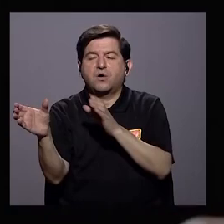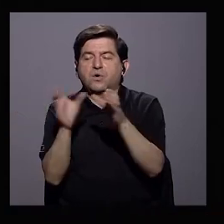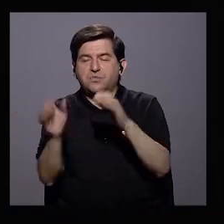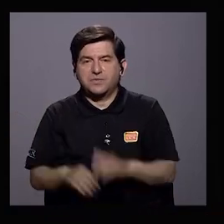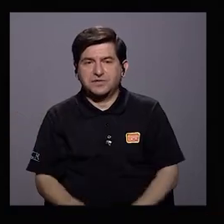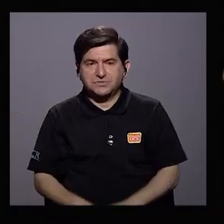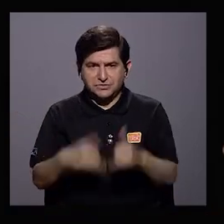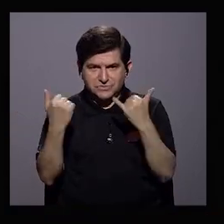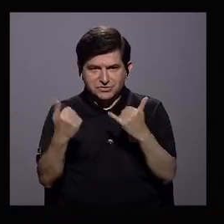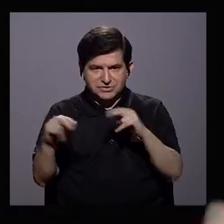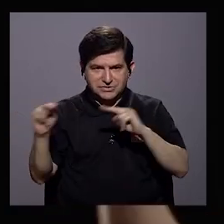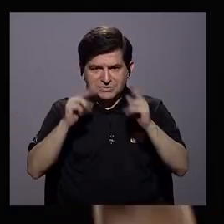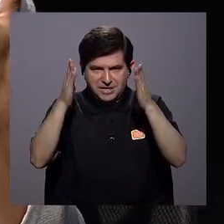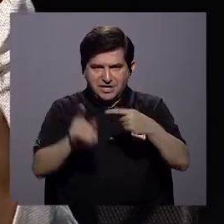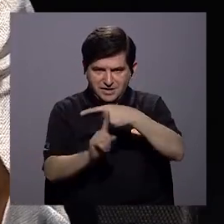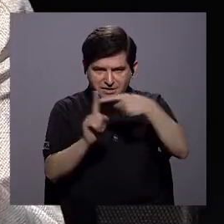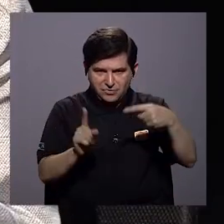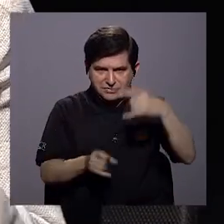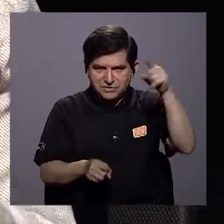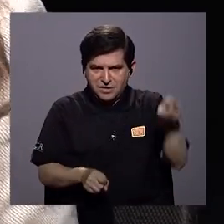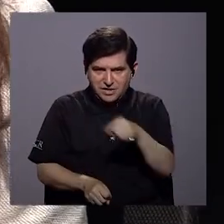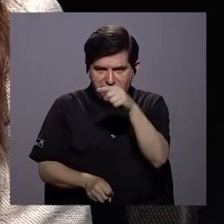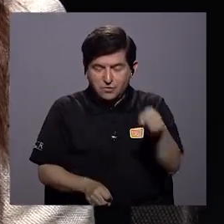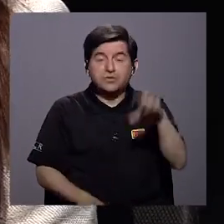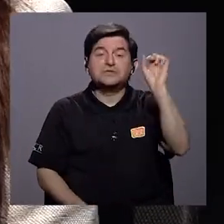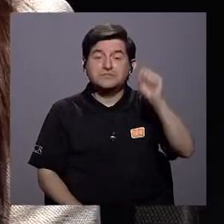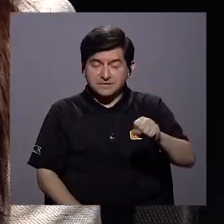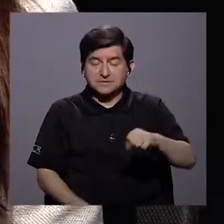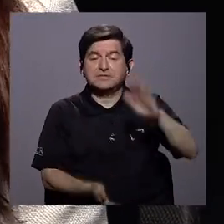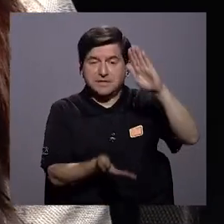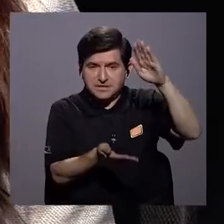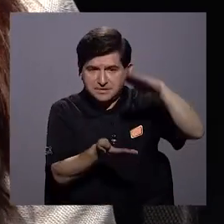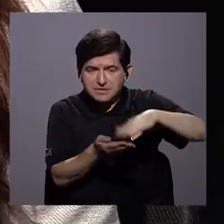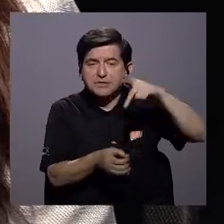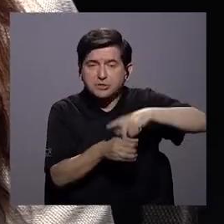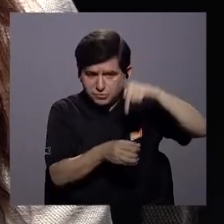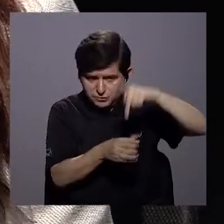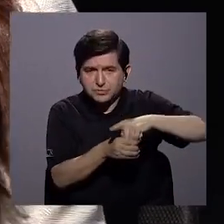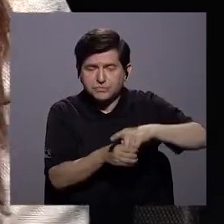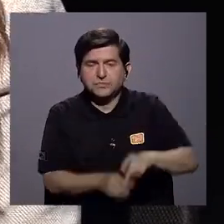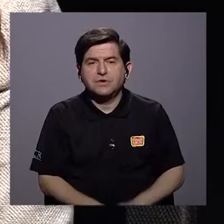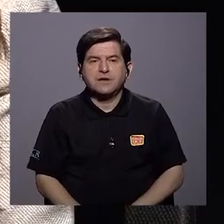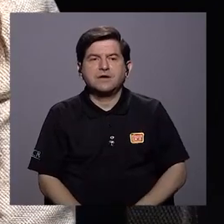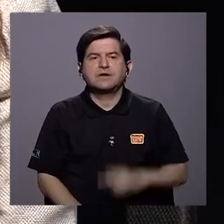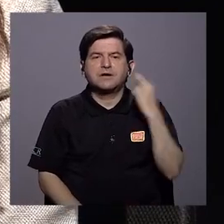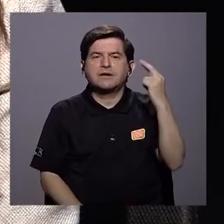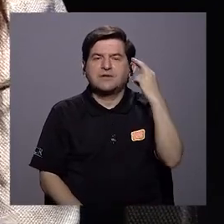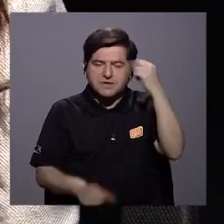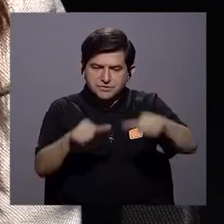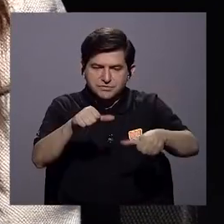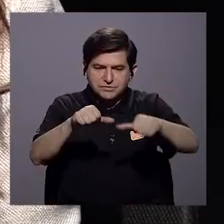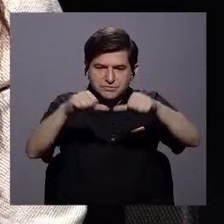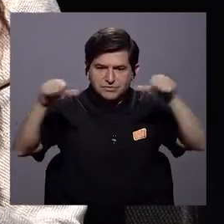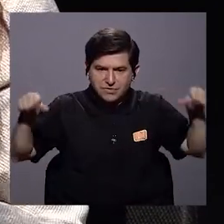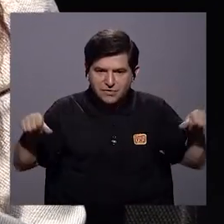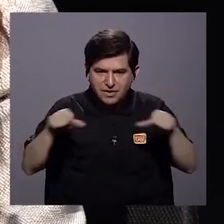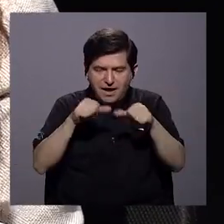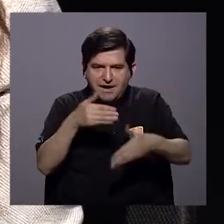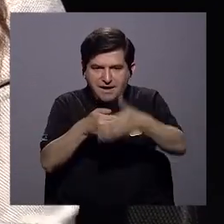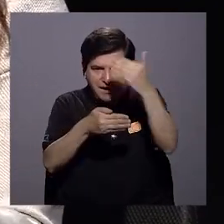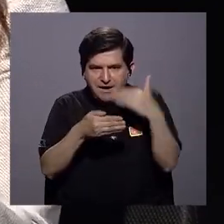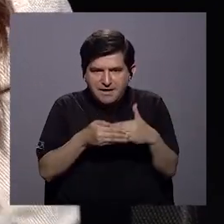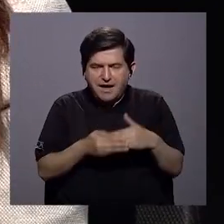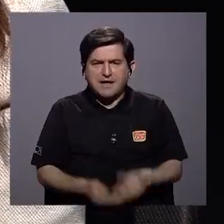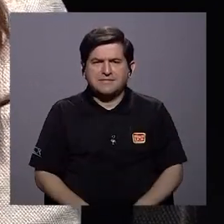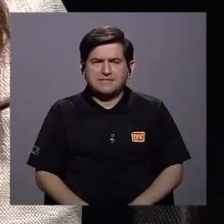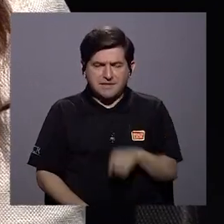comercio. Efectivamente, viene reduciéndose su participación y eso viene haciendo que un sector que antes absorbía